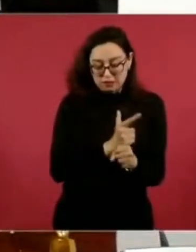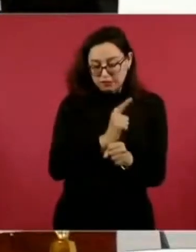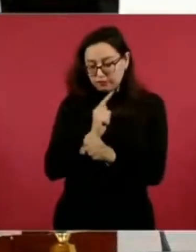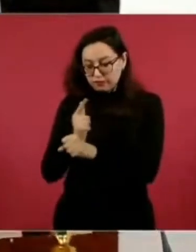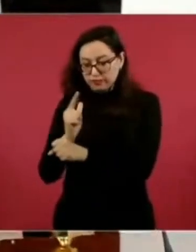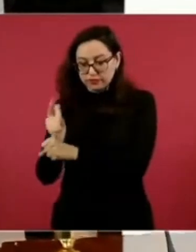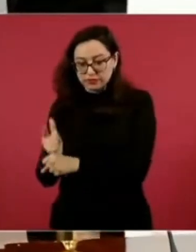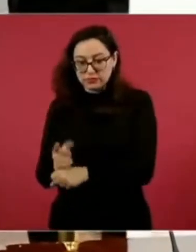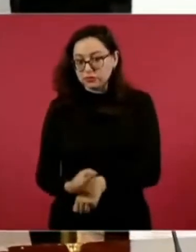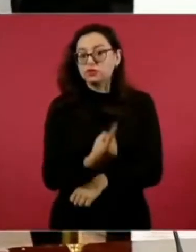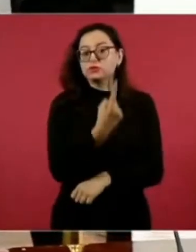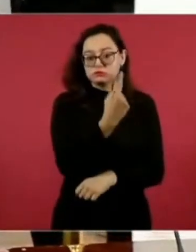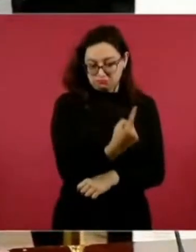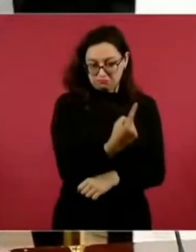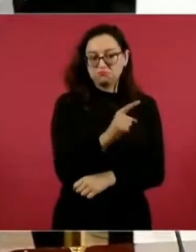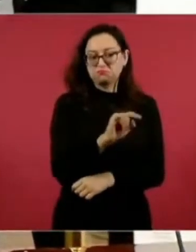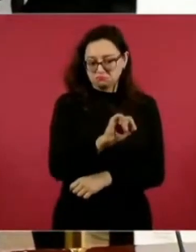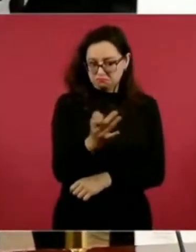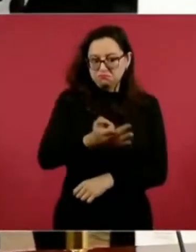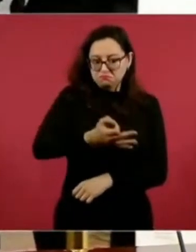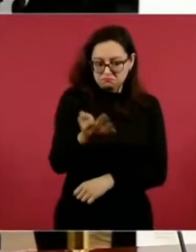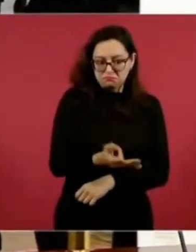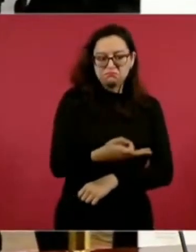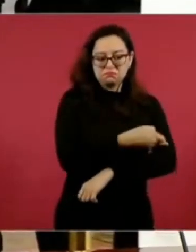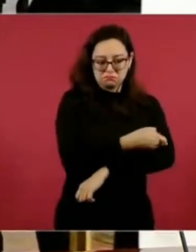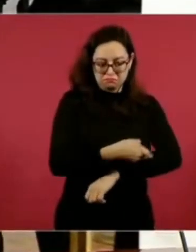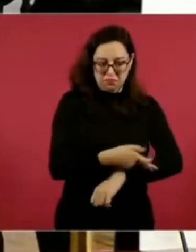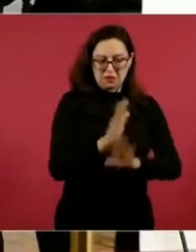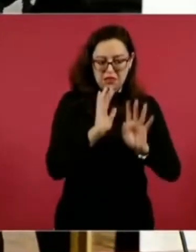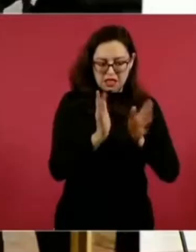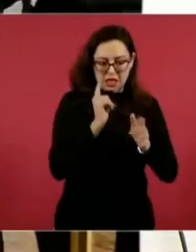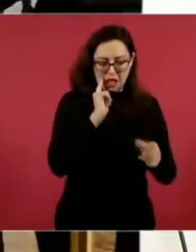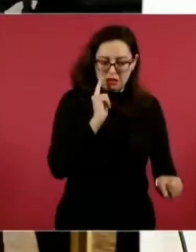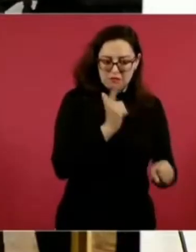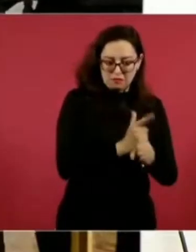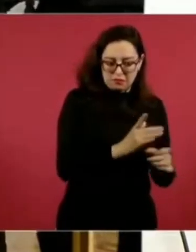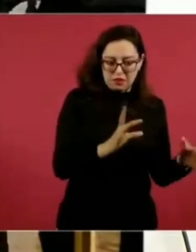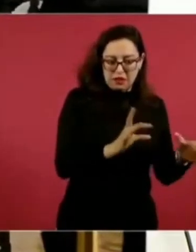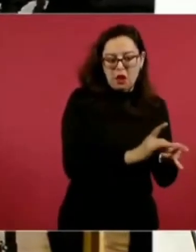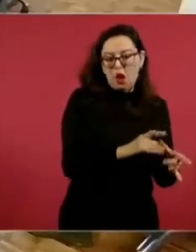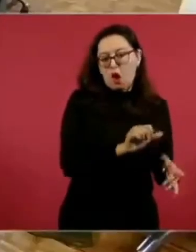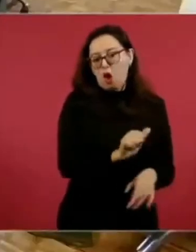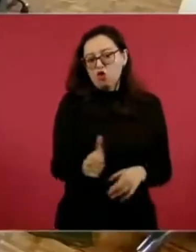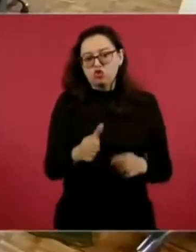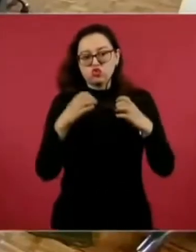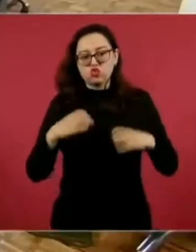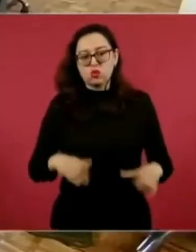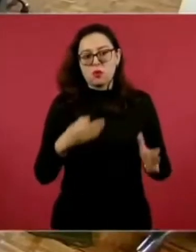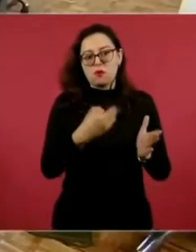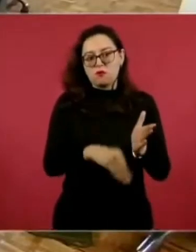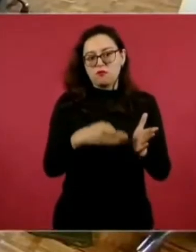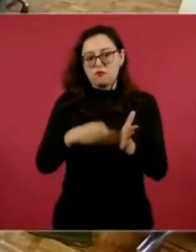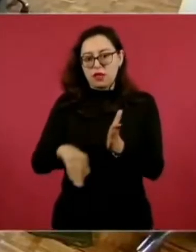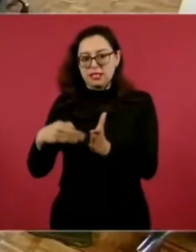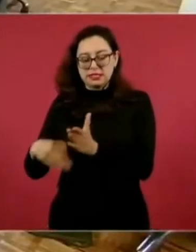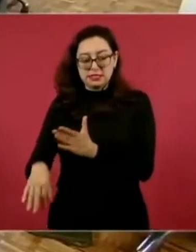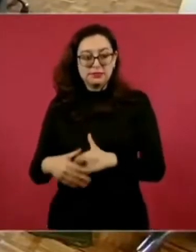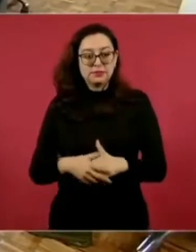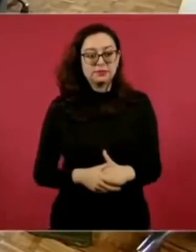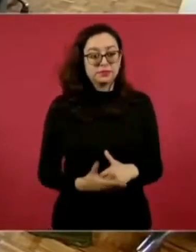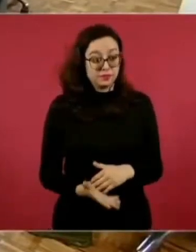uno de los mineros sin embargo, todavía hay algunos otros por identificar cómo va el proceso en este sentido. Adelante.